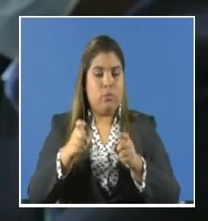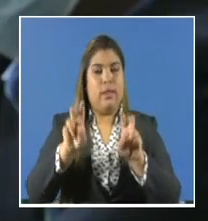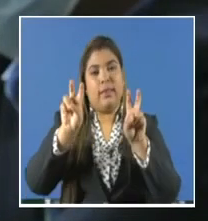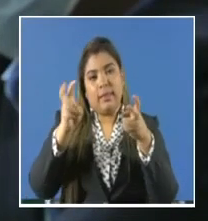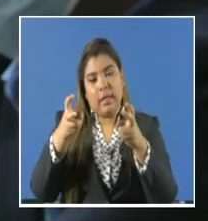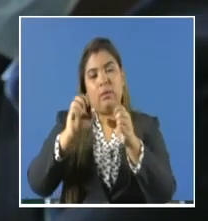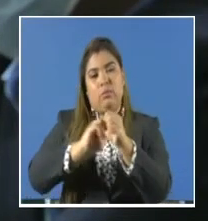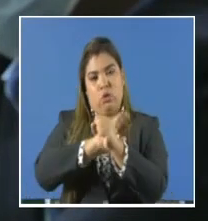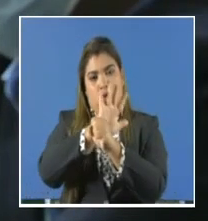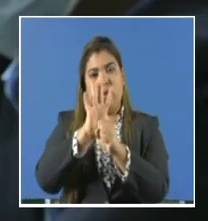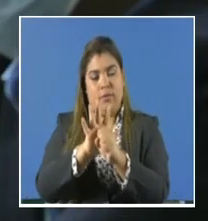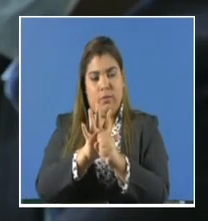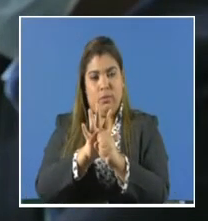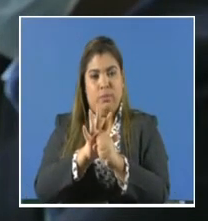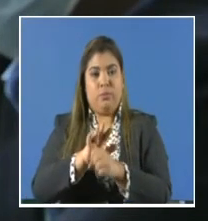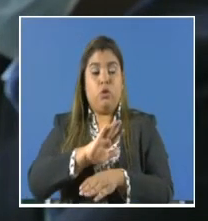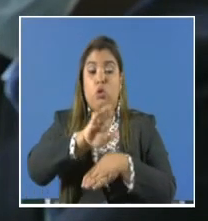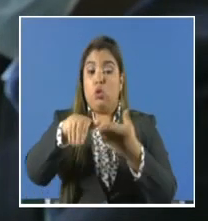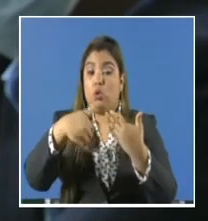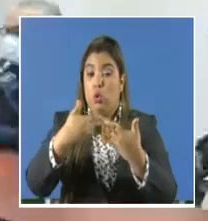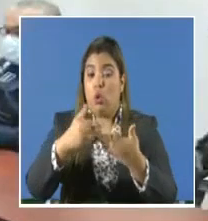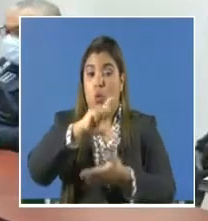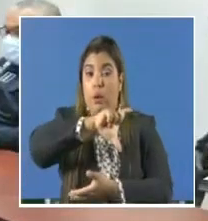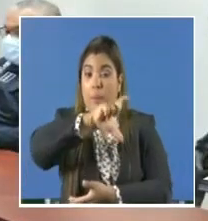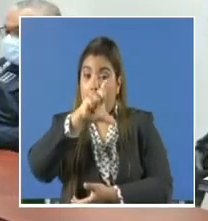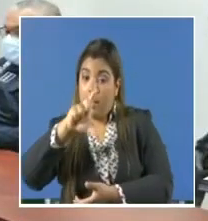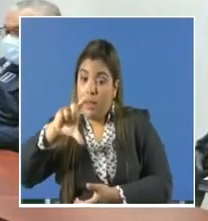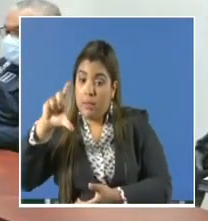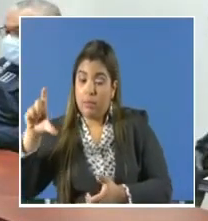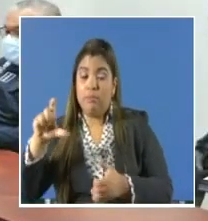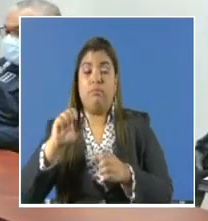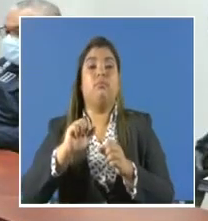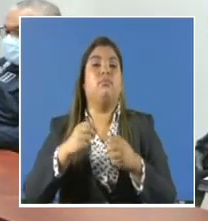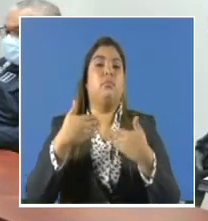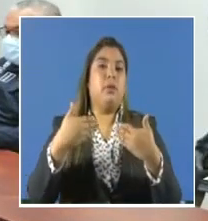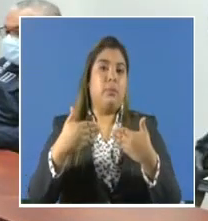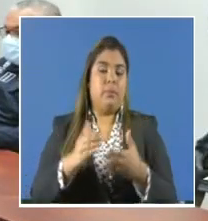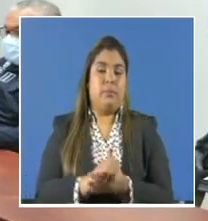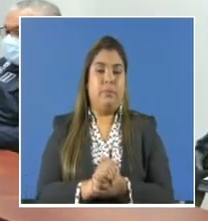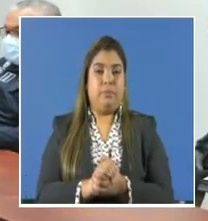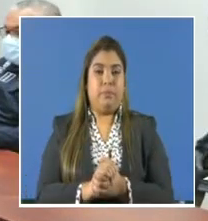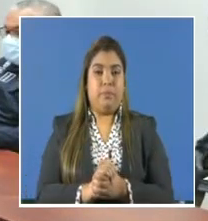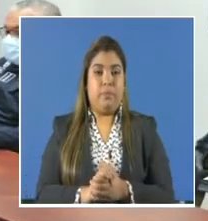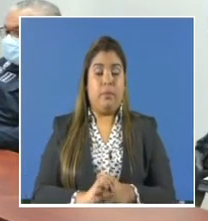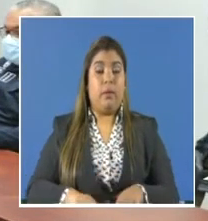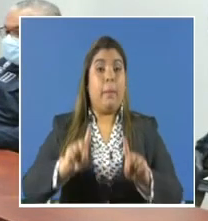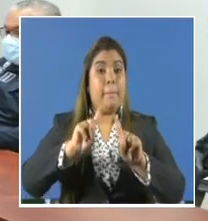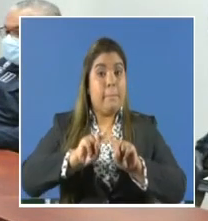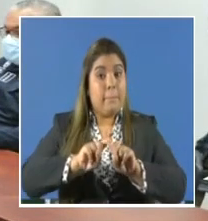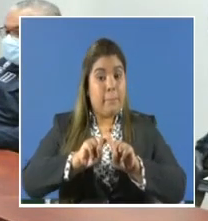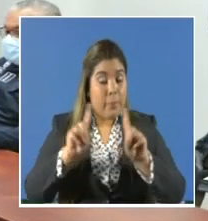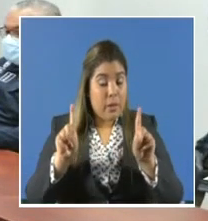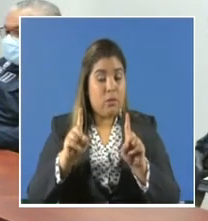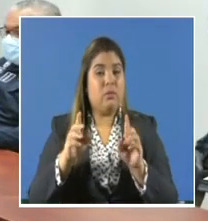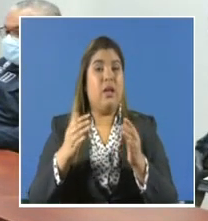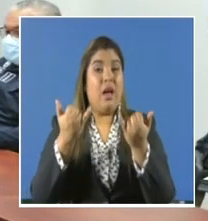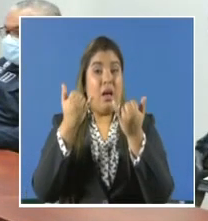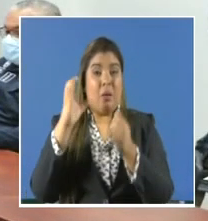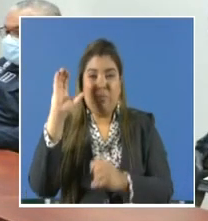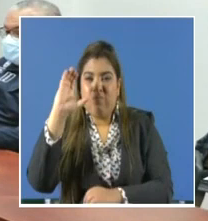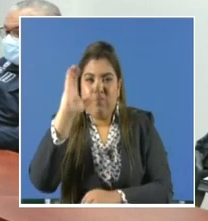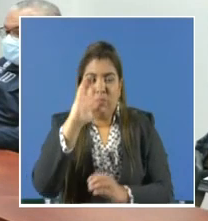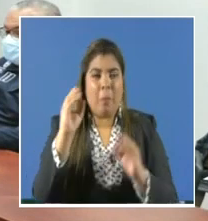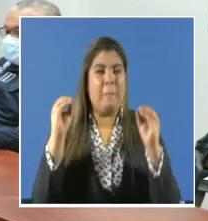emergencia nacional en todo el país que representa el COVID-19, pero sobre todo en los puntos donde se han